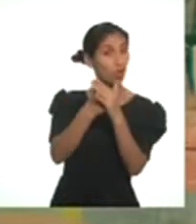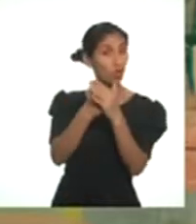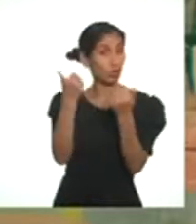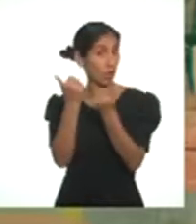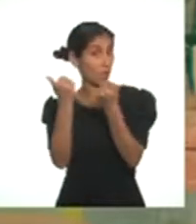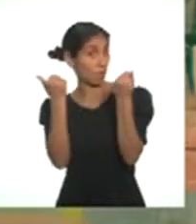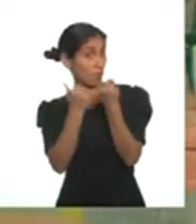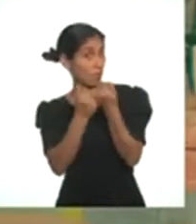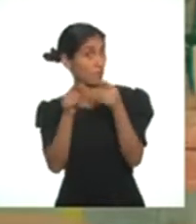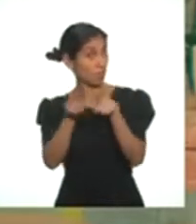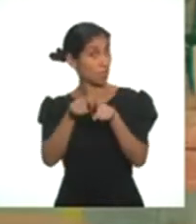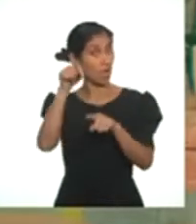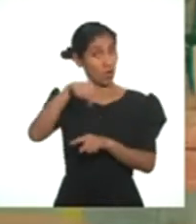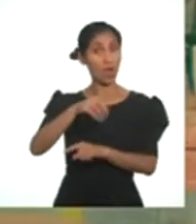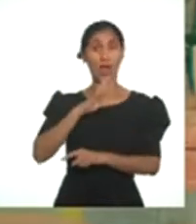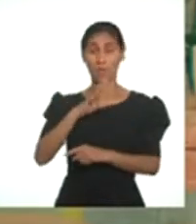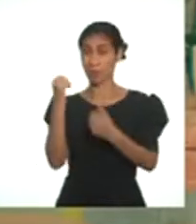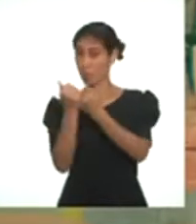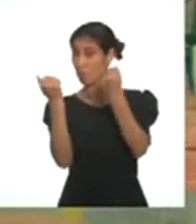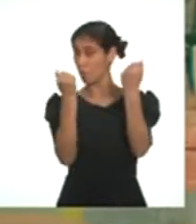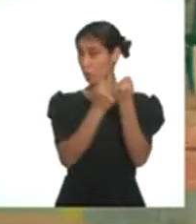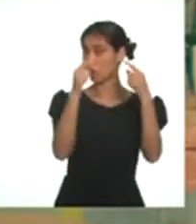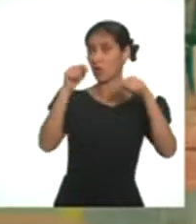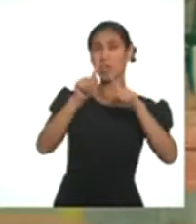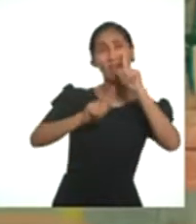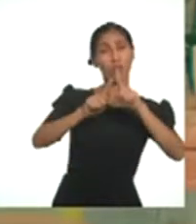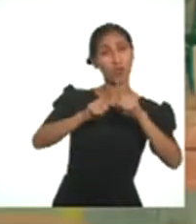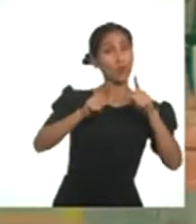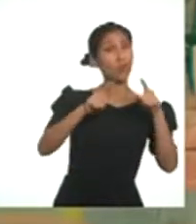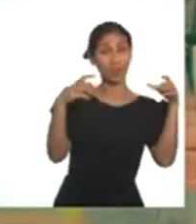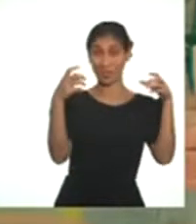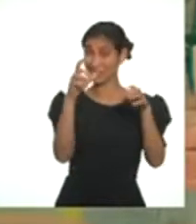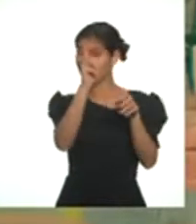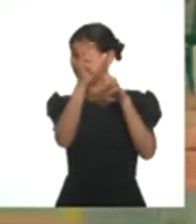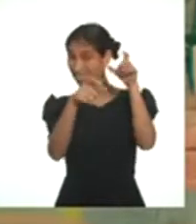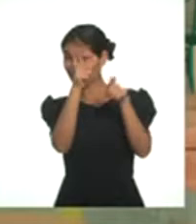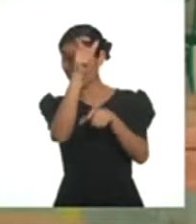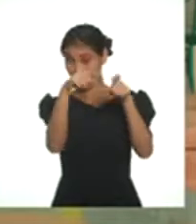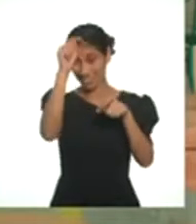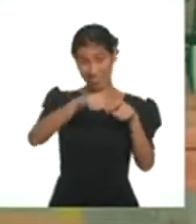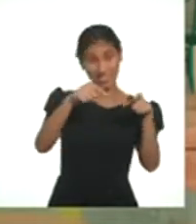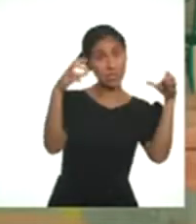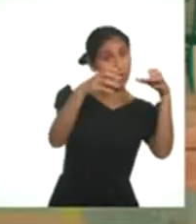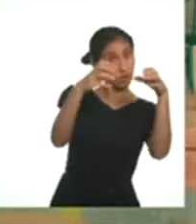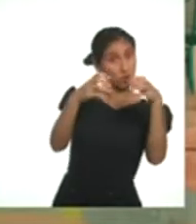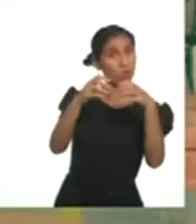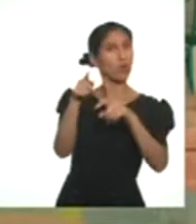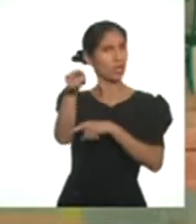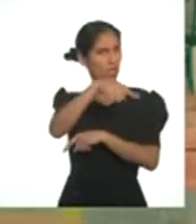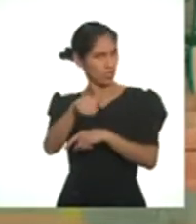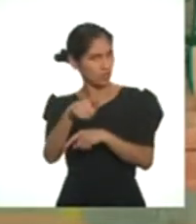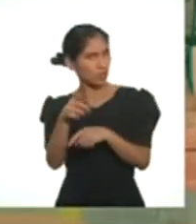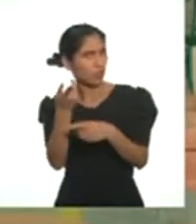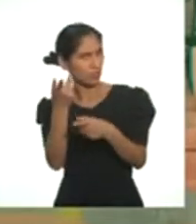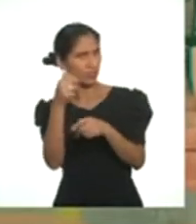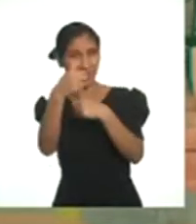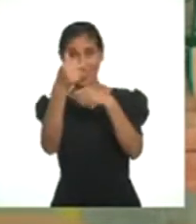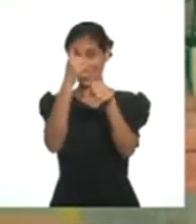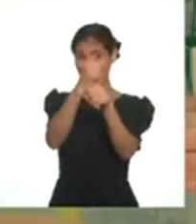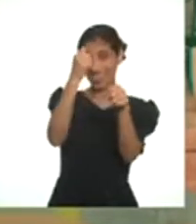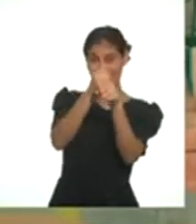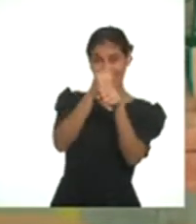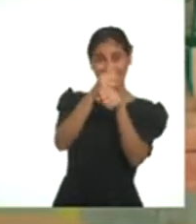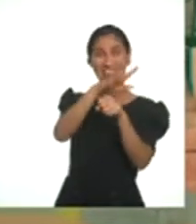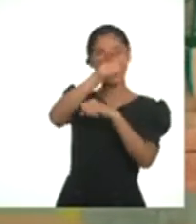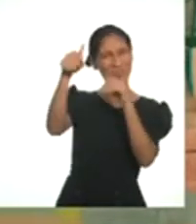colaboramos. Y hablando de colaboración, hoy algunos miembros del equipo de Aprendo en Casa que trabajan detrás de cámaras nos van a ayudar frente a